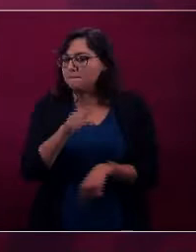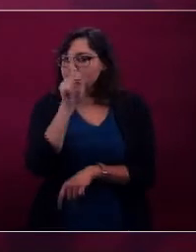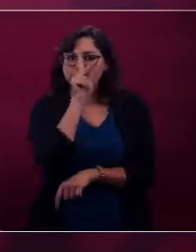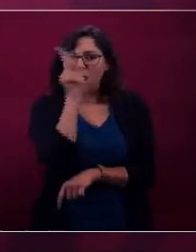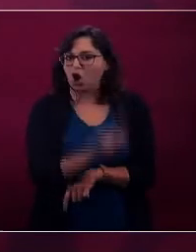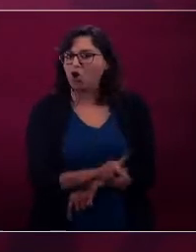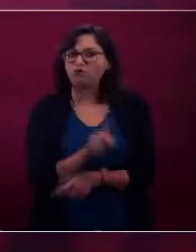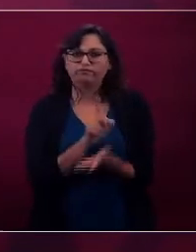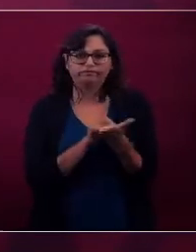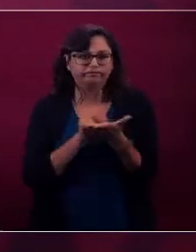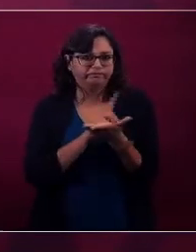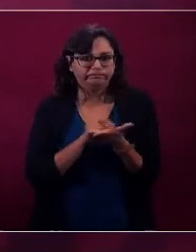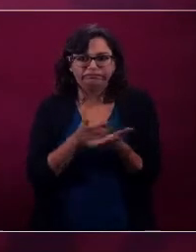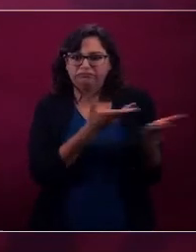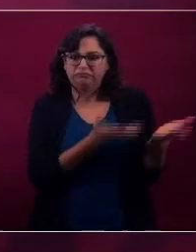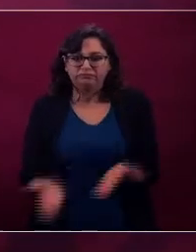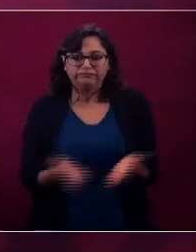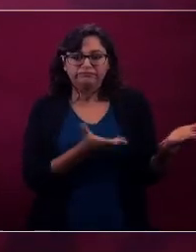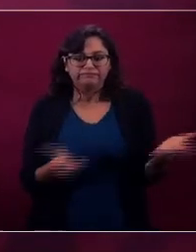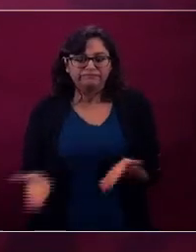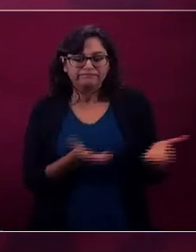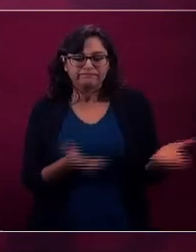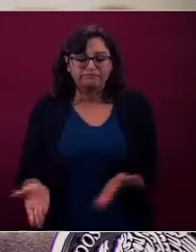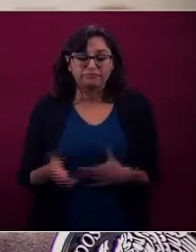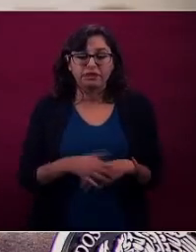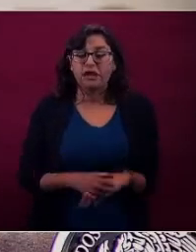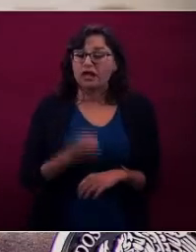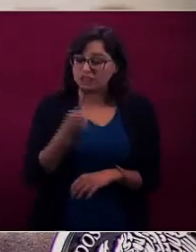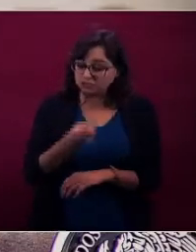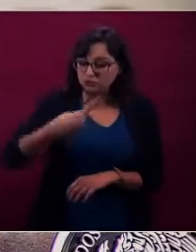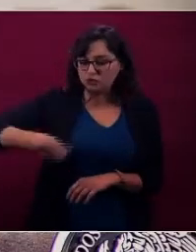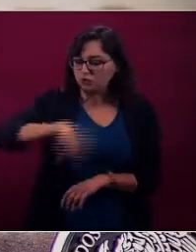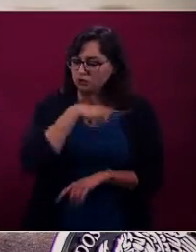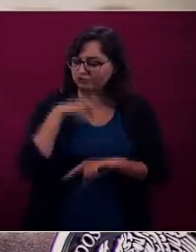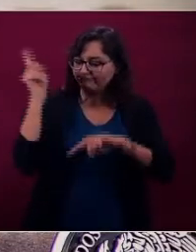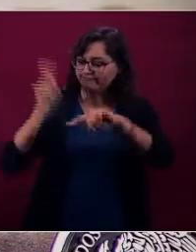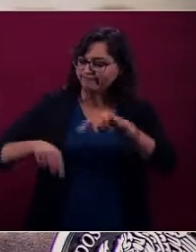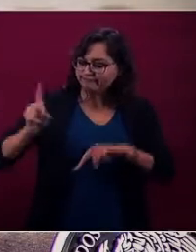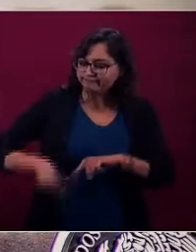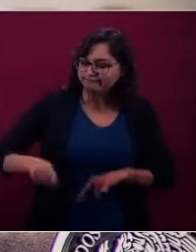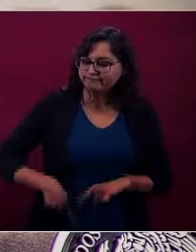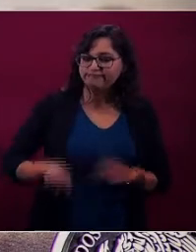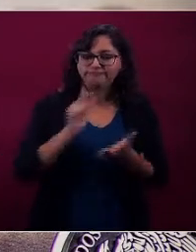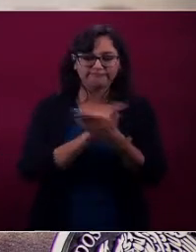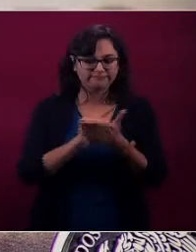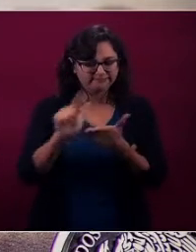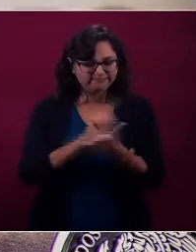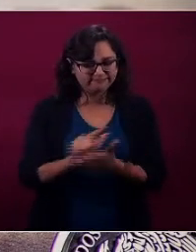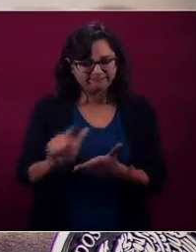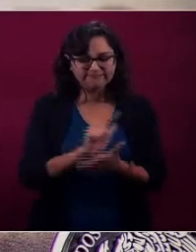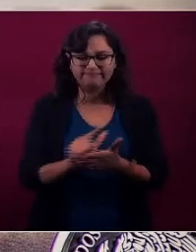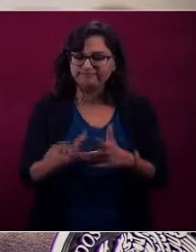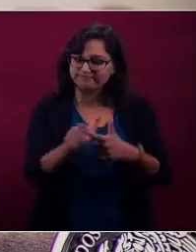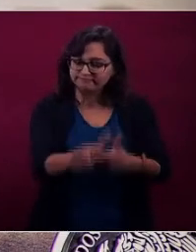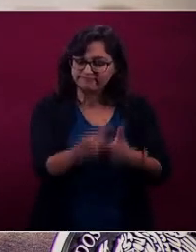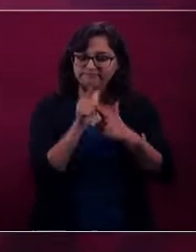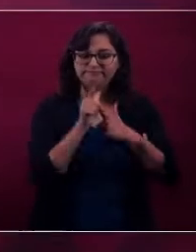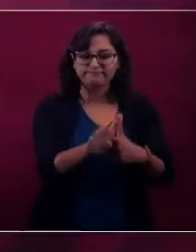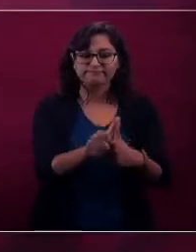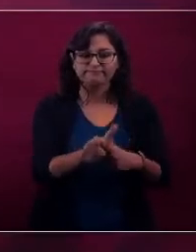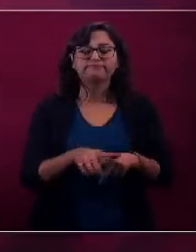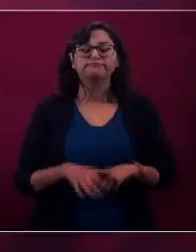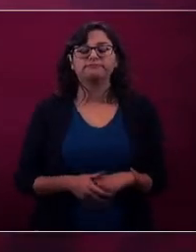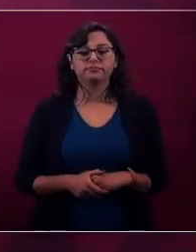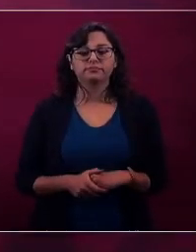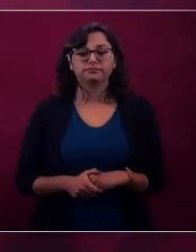Entonces, vamos a seguir limpiando, avanzando, y